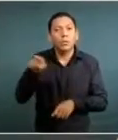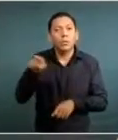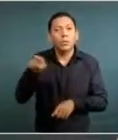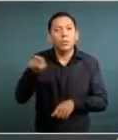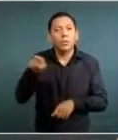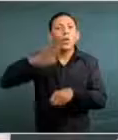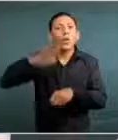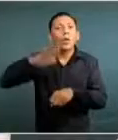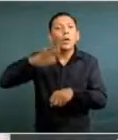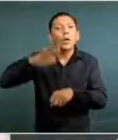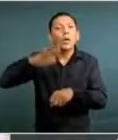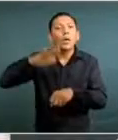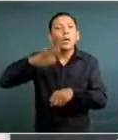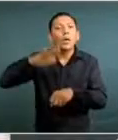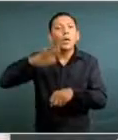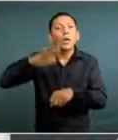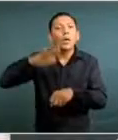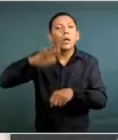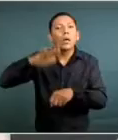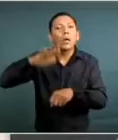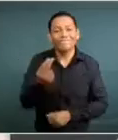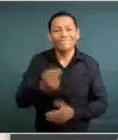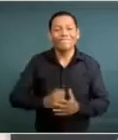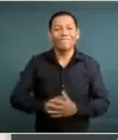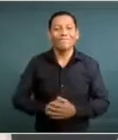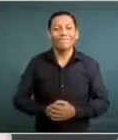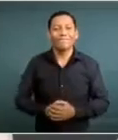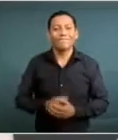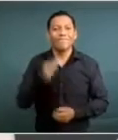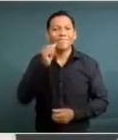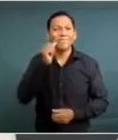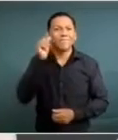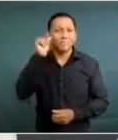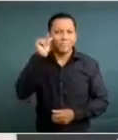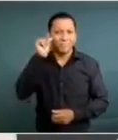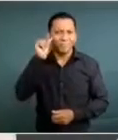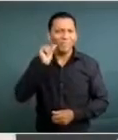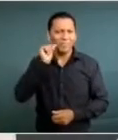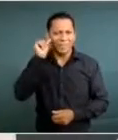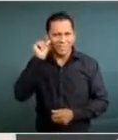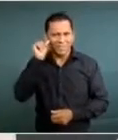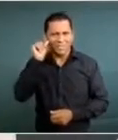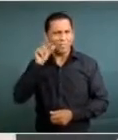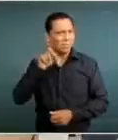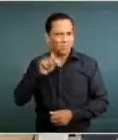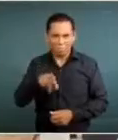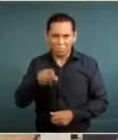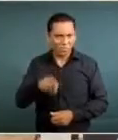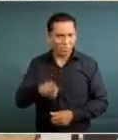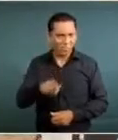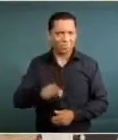ayer mismo